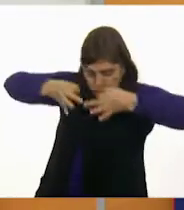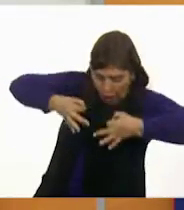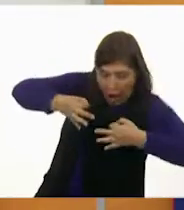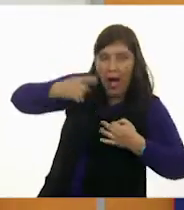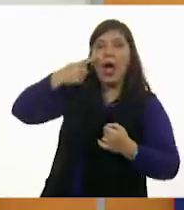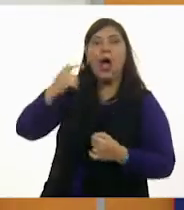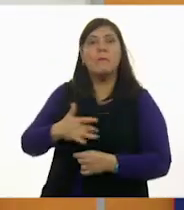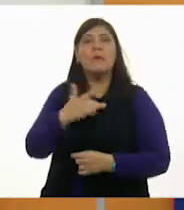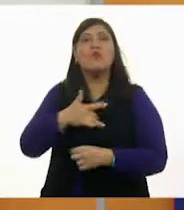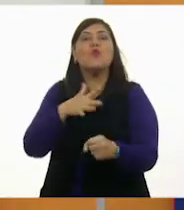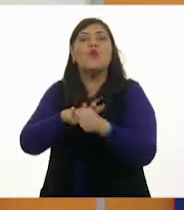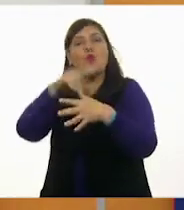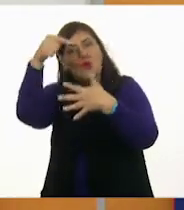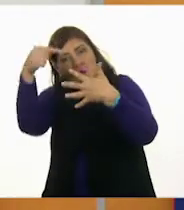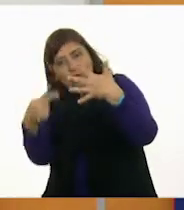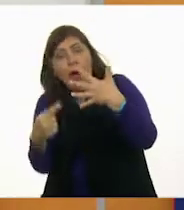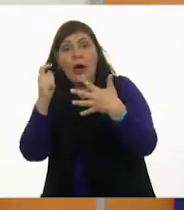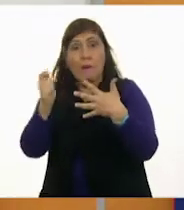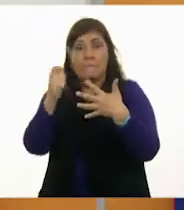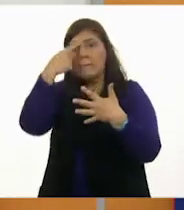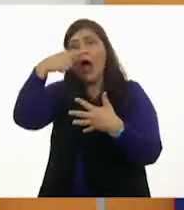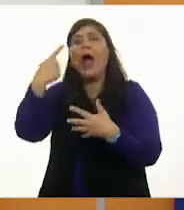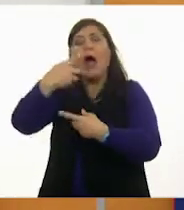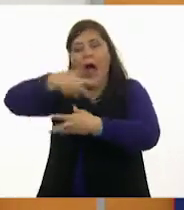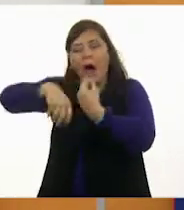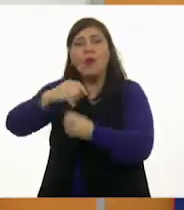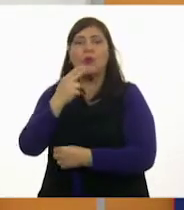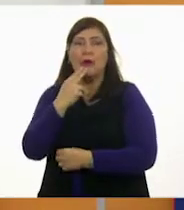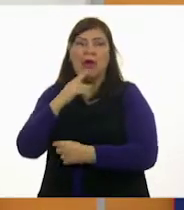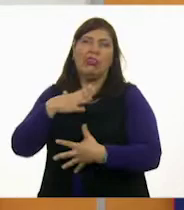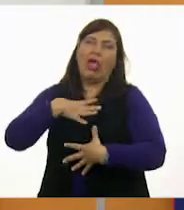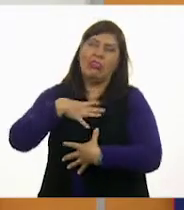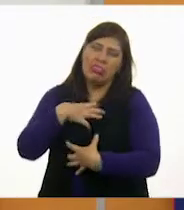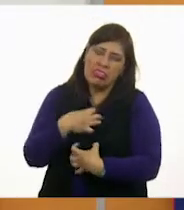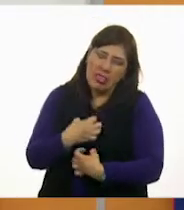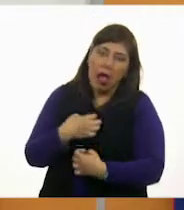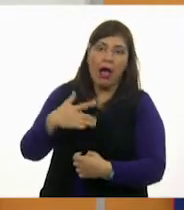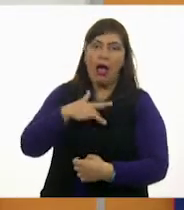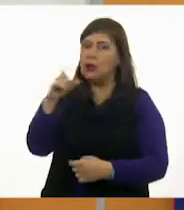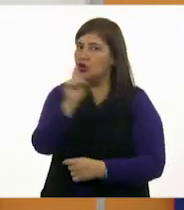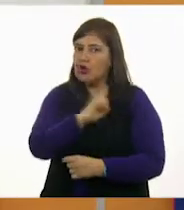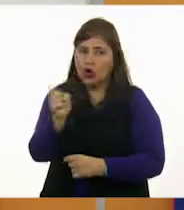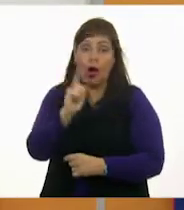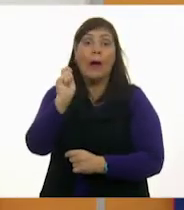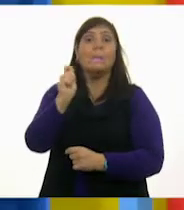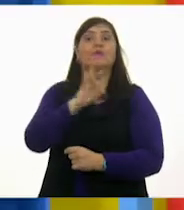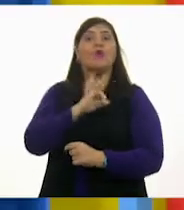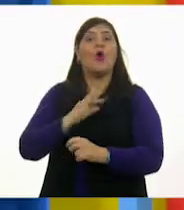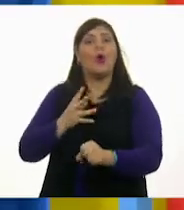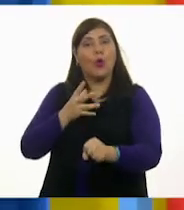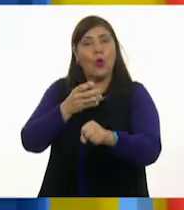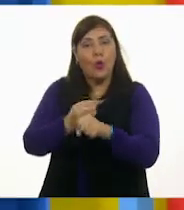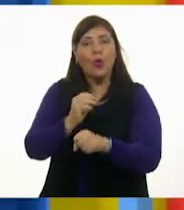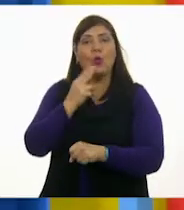para que en lugar de que se conviertan en algo aflictivo, se conviertan en algo constructivo.